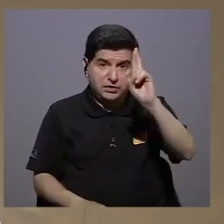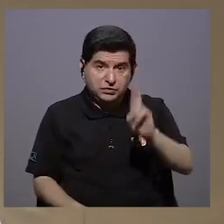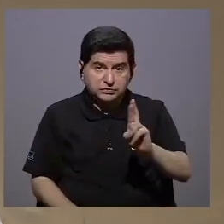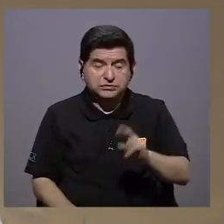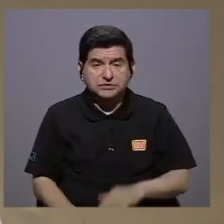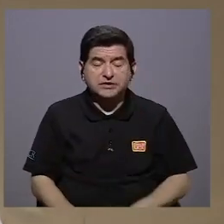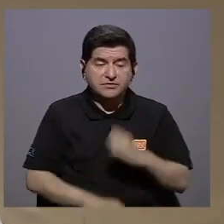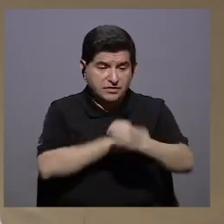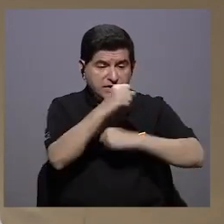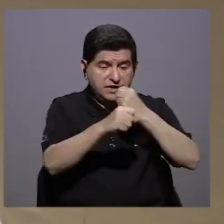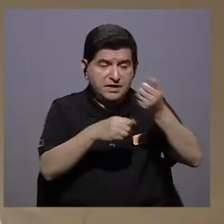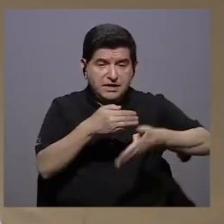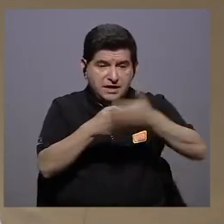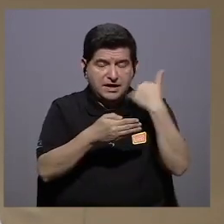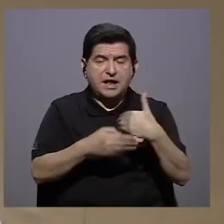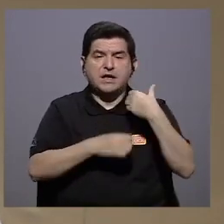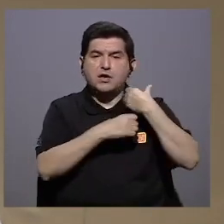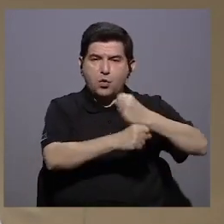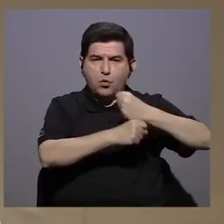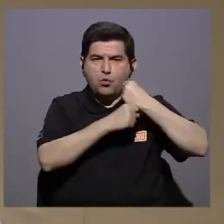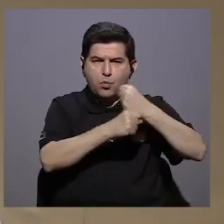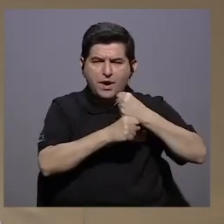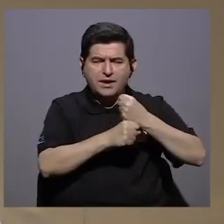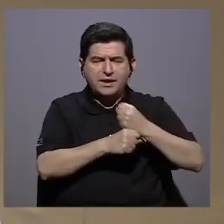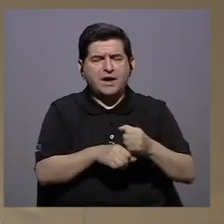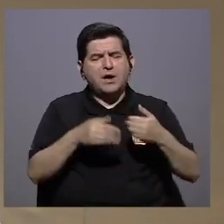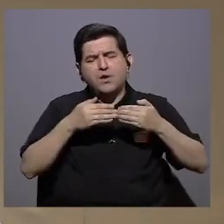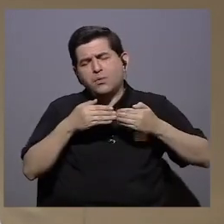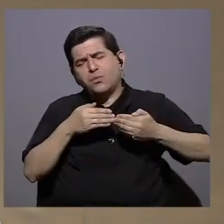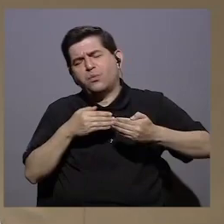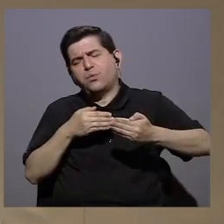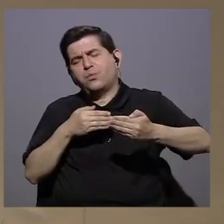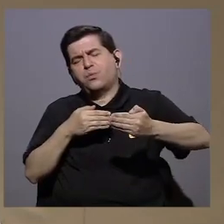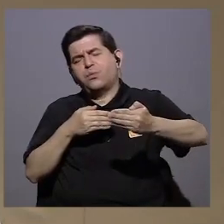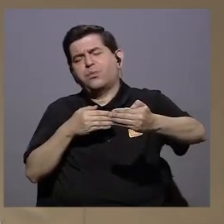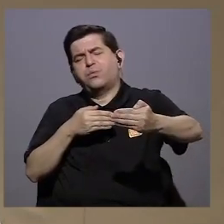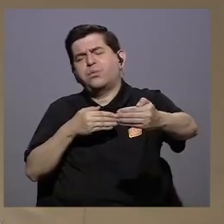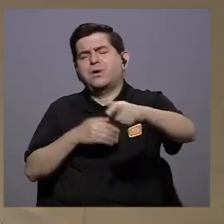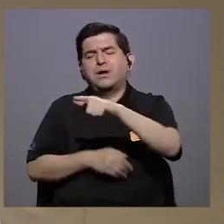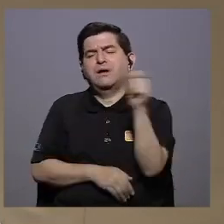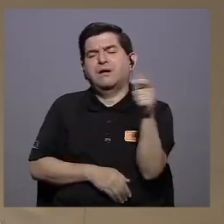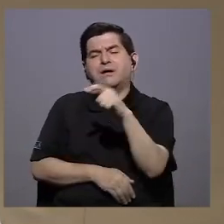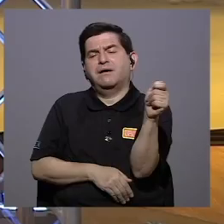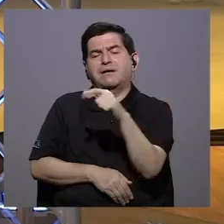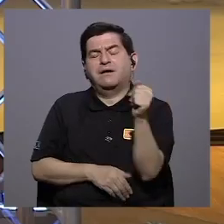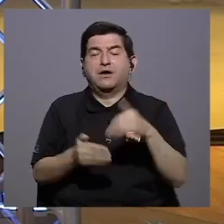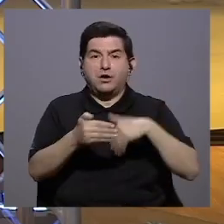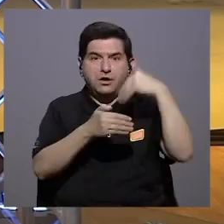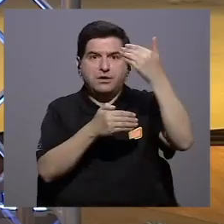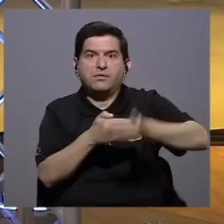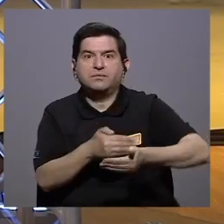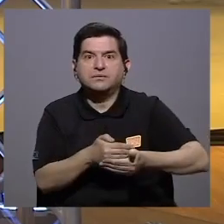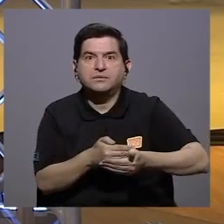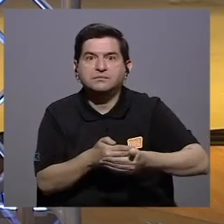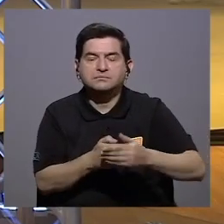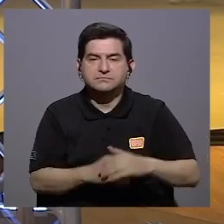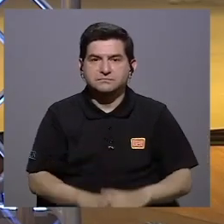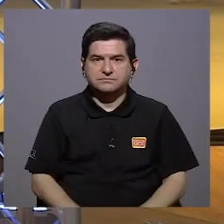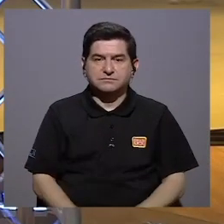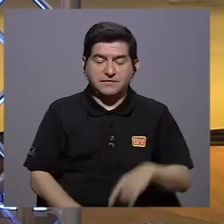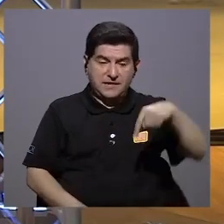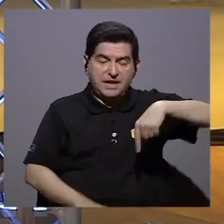Costa Rica. Se vivió el año pasado una huelga muy amplia, de muchos meses. Y luego pasamos a